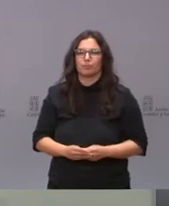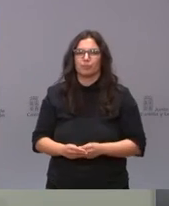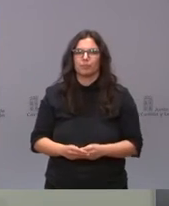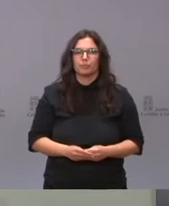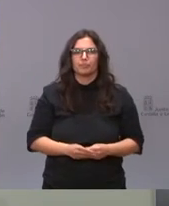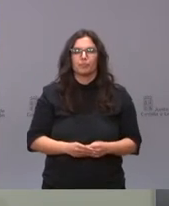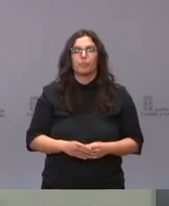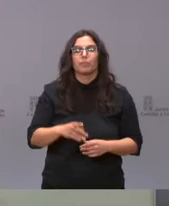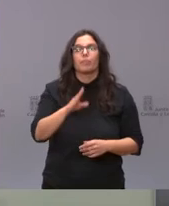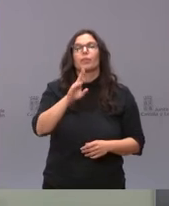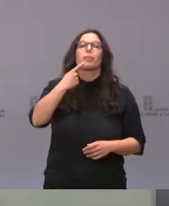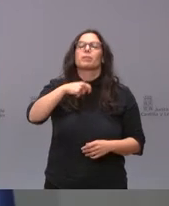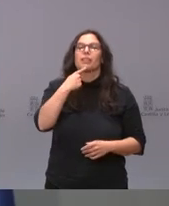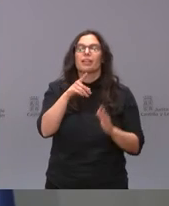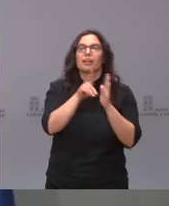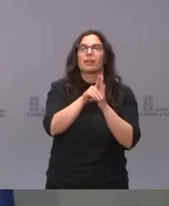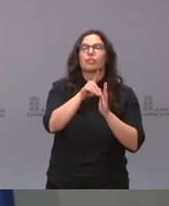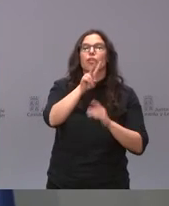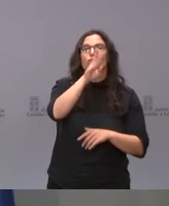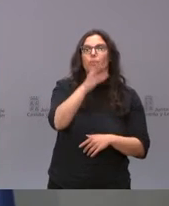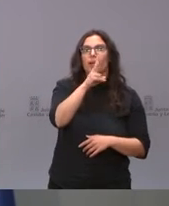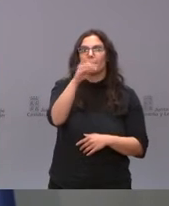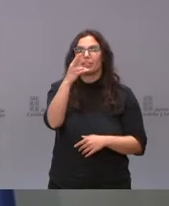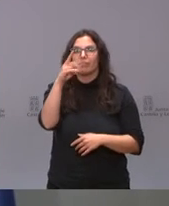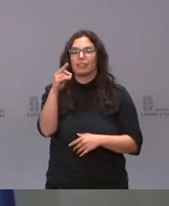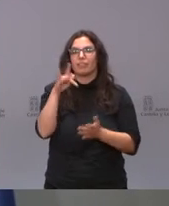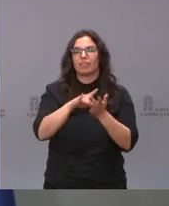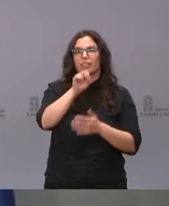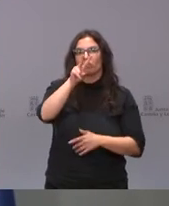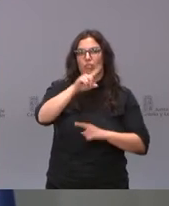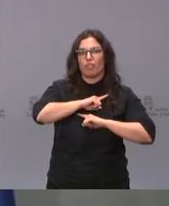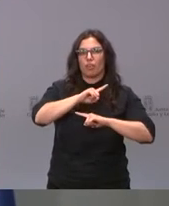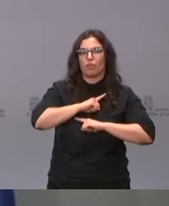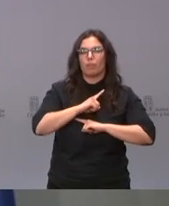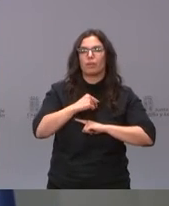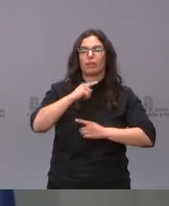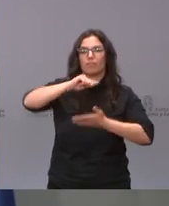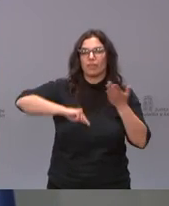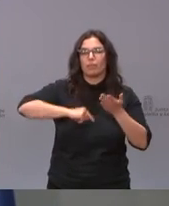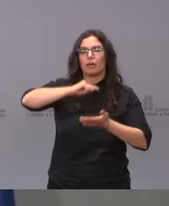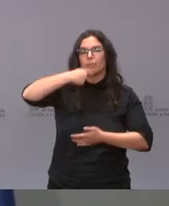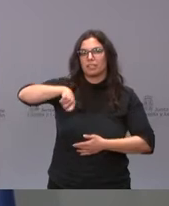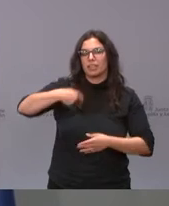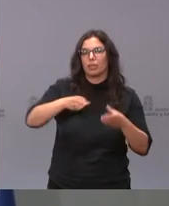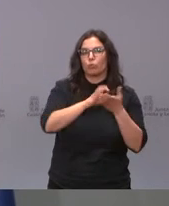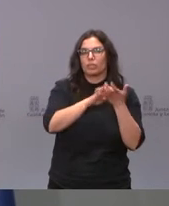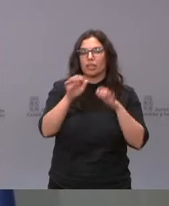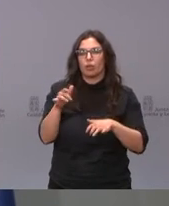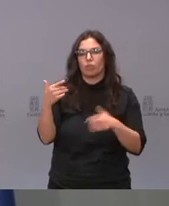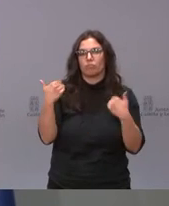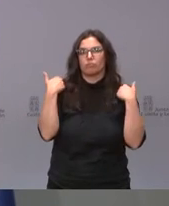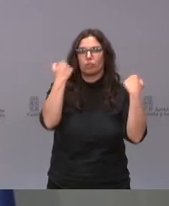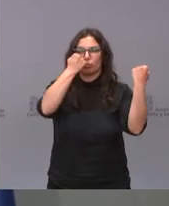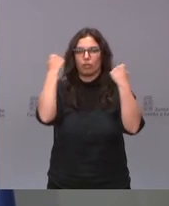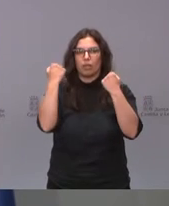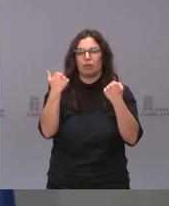se trata del decreto 2 barra 2020 de 12 de noviembre del presidente de la junta de castilla y león como autoridad competente y